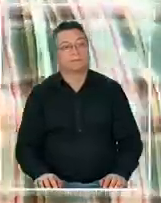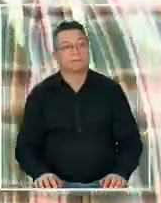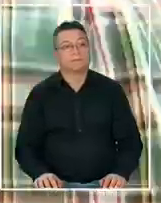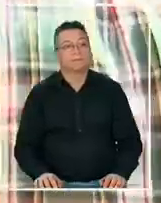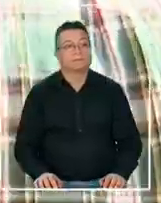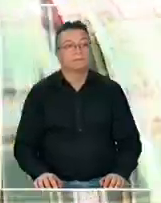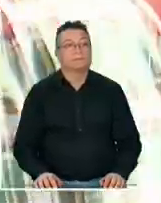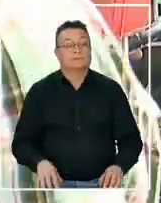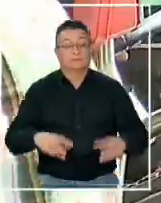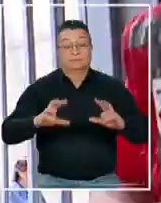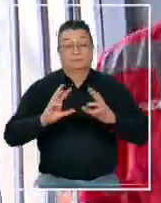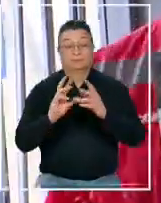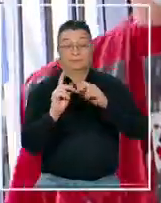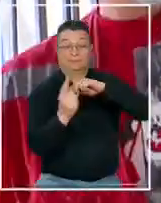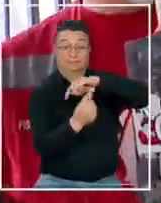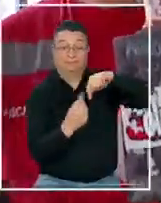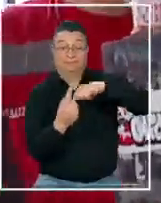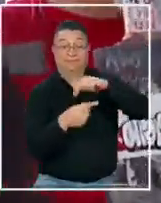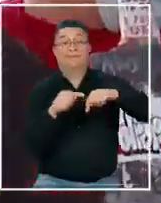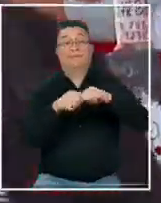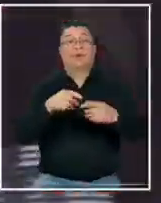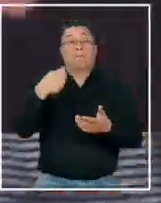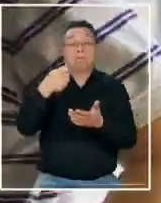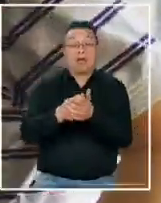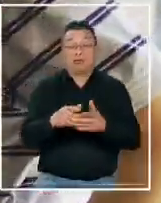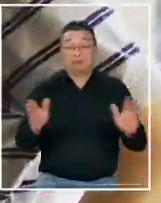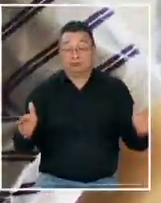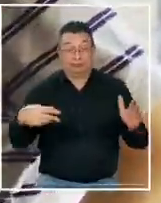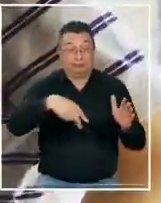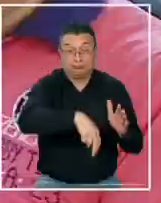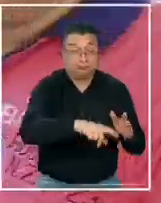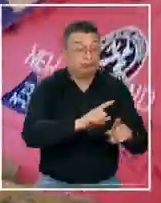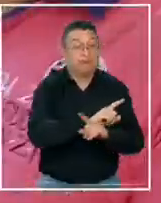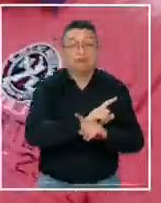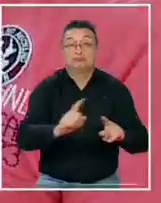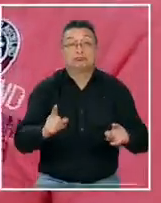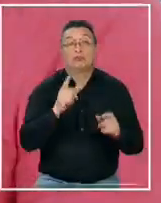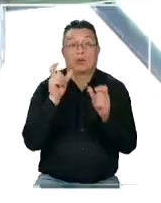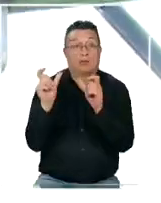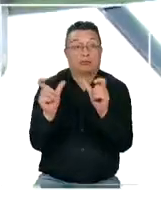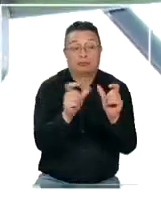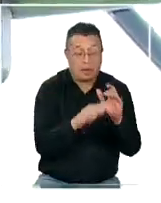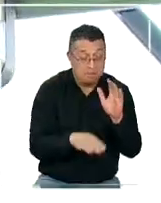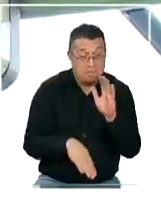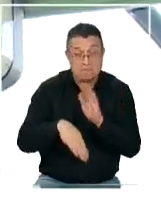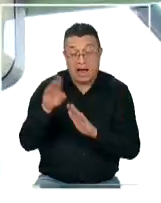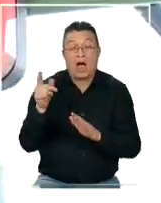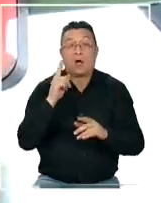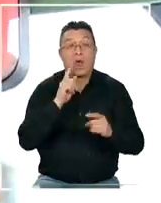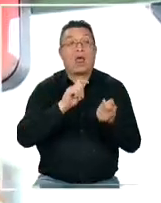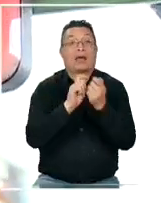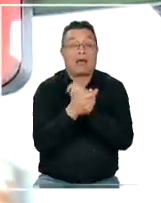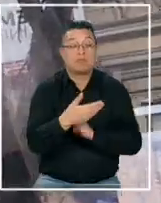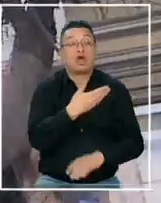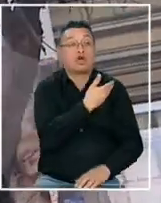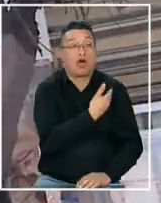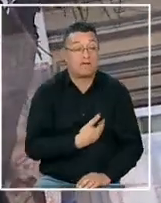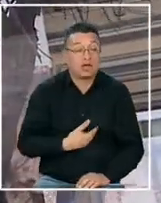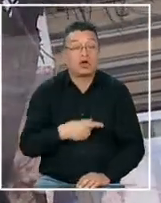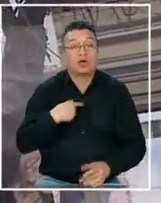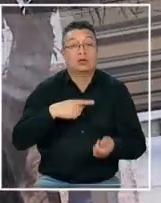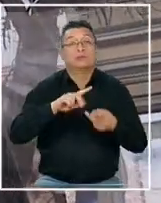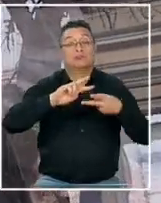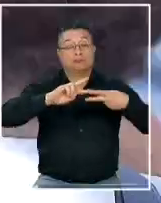pese a los torniquetes pese a las zonas pagas pese a las mayores fiscalizaciones y pese a los cambios de gobierno y la